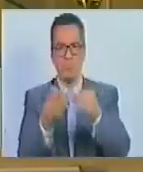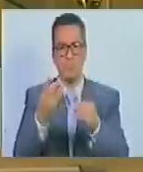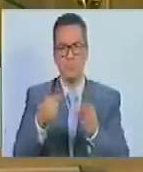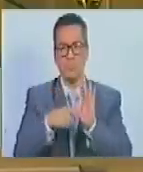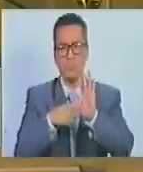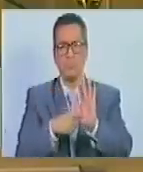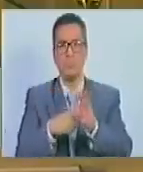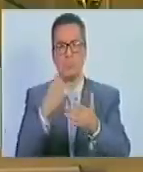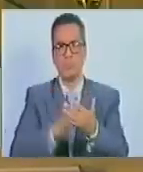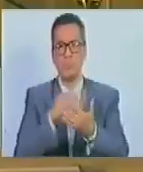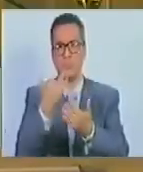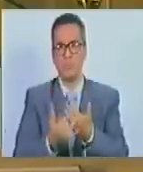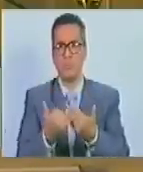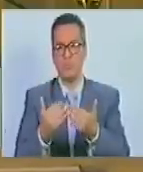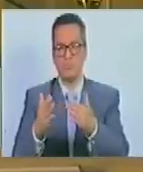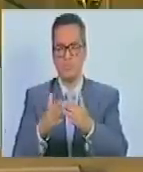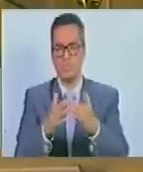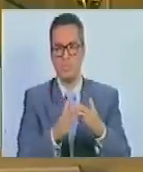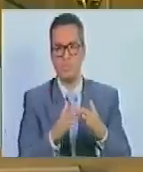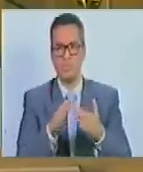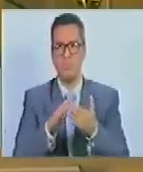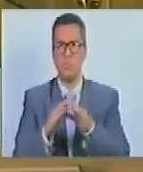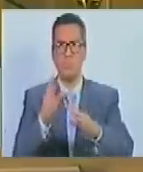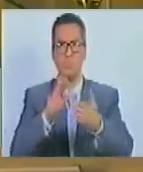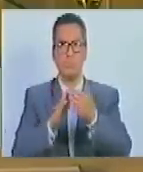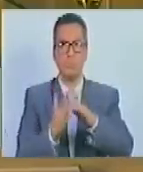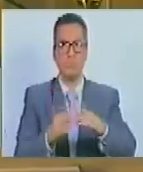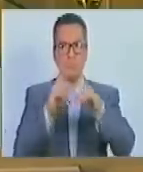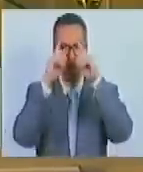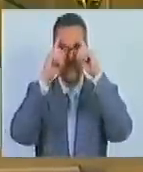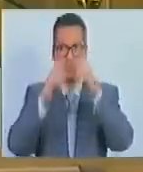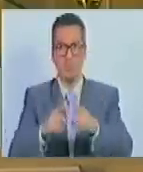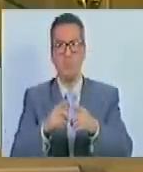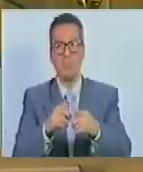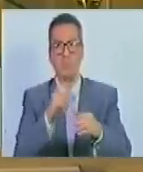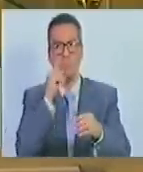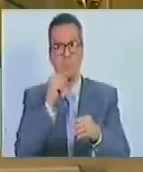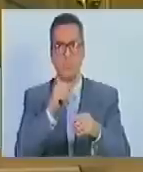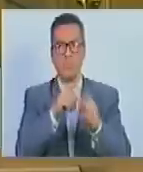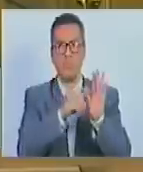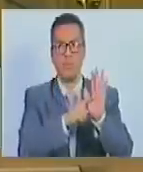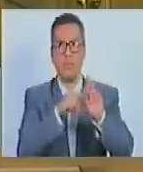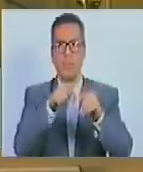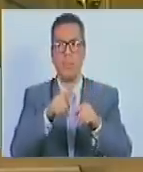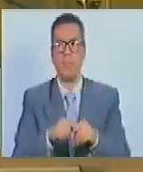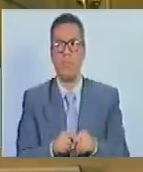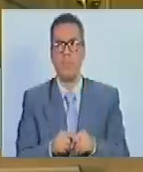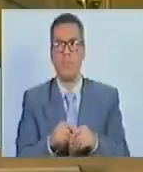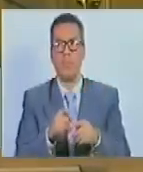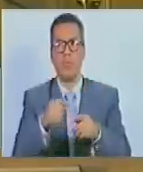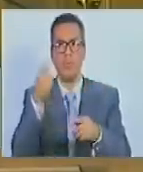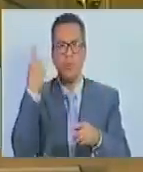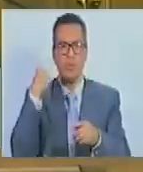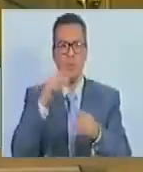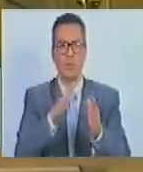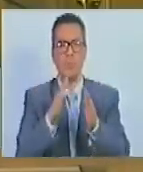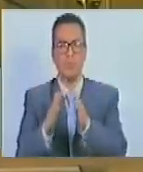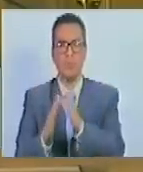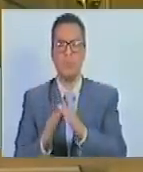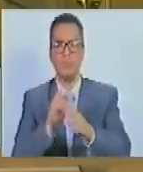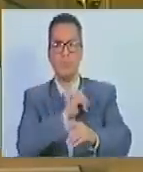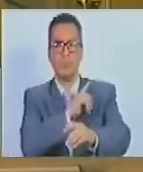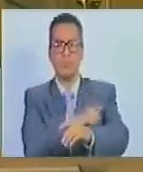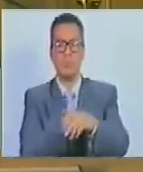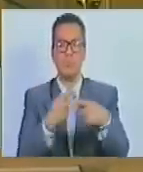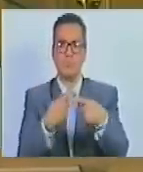presentar los proyectos comunitarios decididos por la Asamblea de Ciudadanas y Ciudadanos durante los órganos o entes del poder